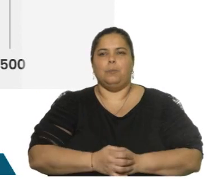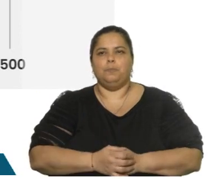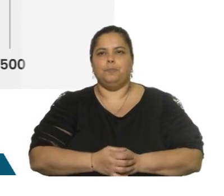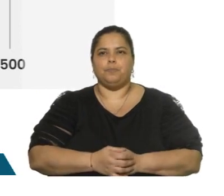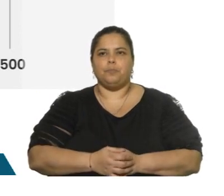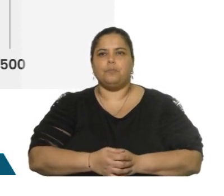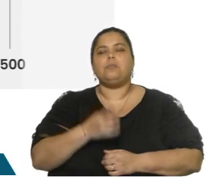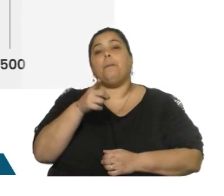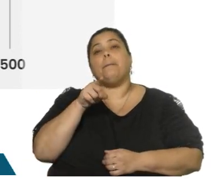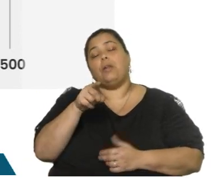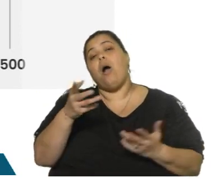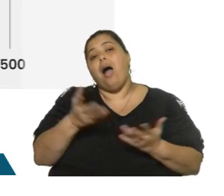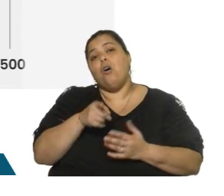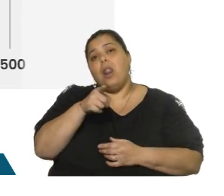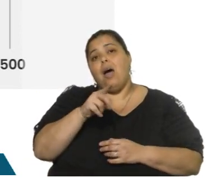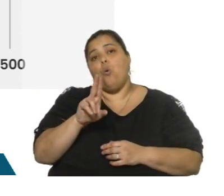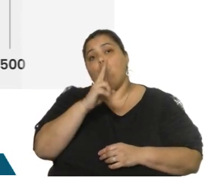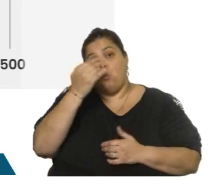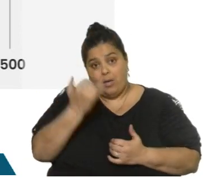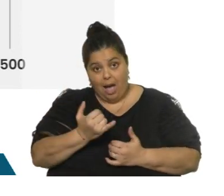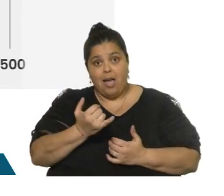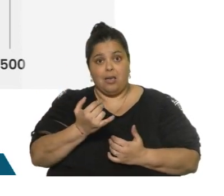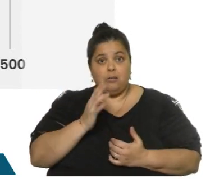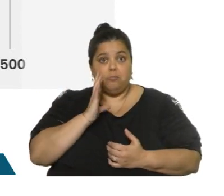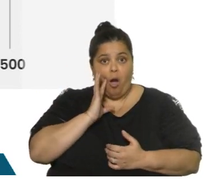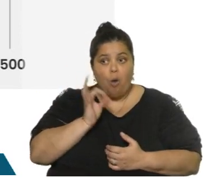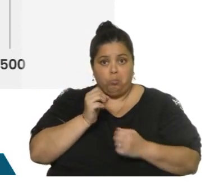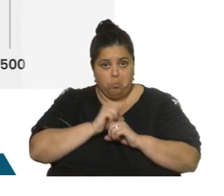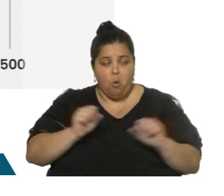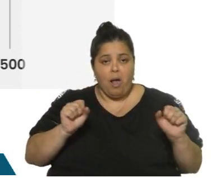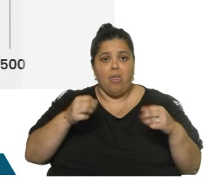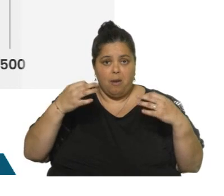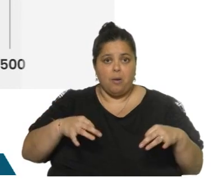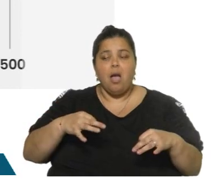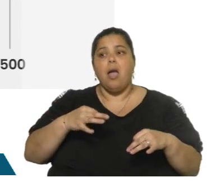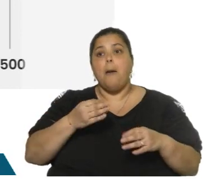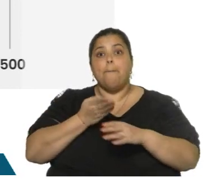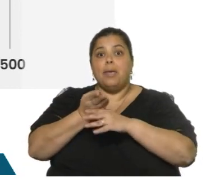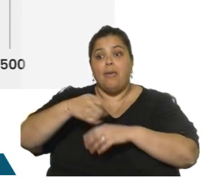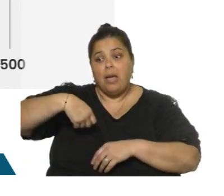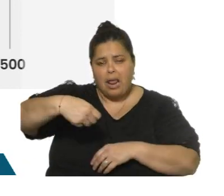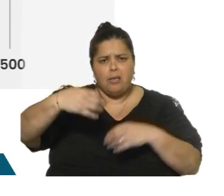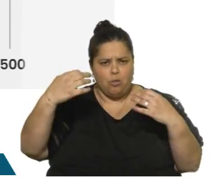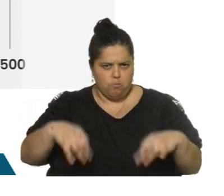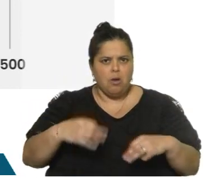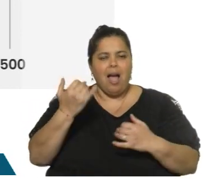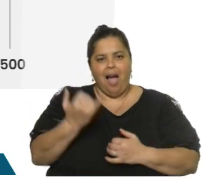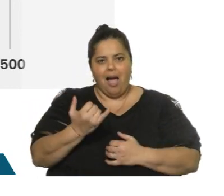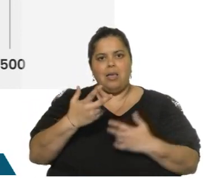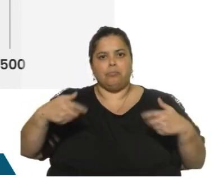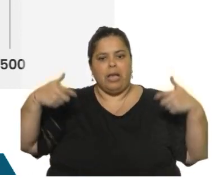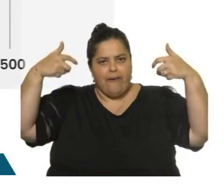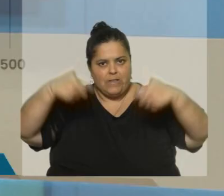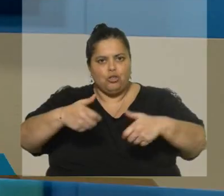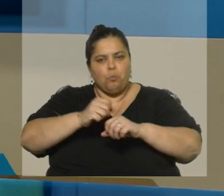Lo cierto es que Uruguay reúne condiciones para que su calificación crediticia, ubicada ya hace tiempo en grado inversor,